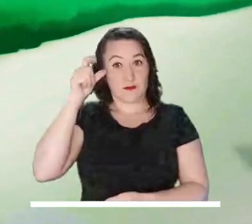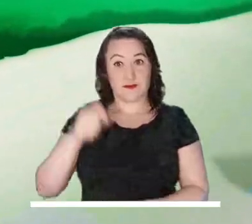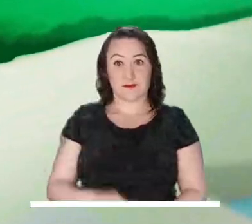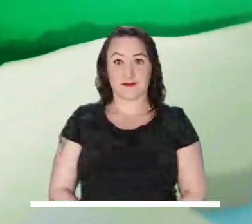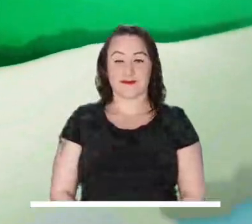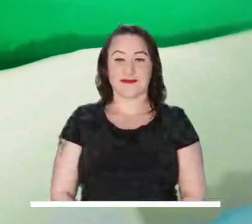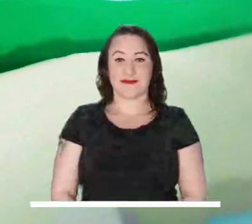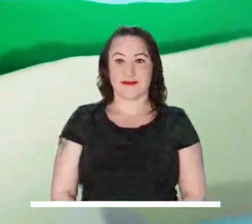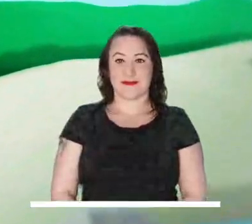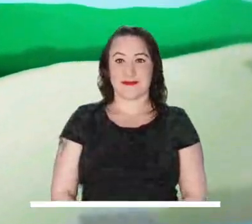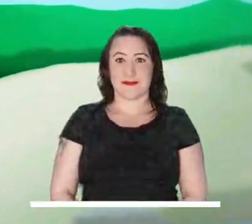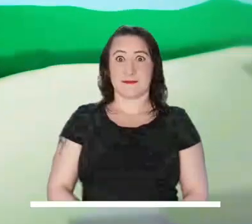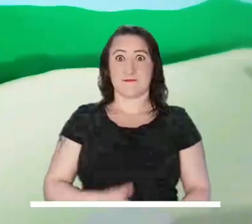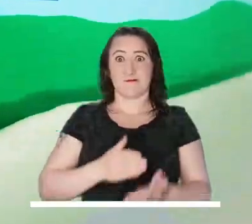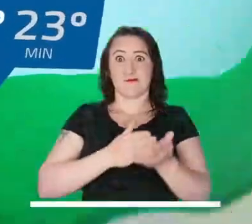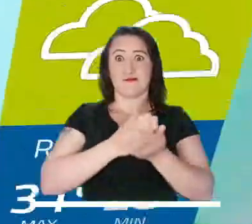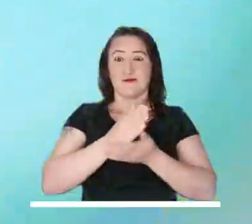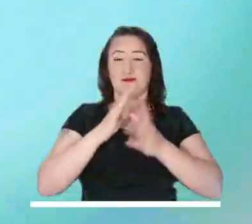Córdoba.